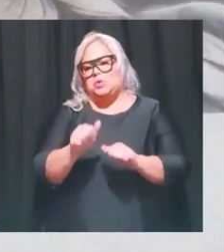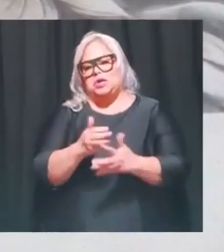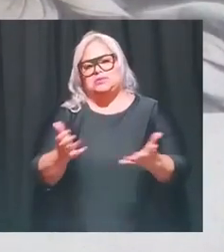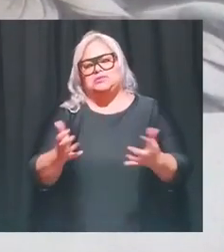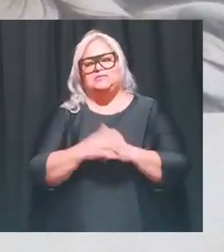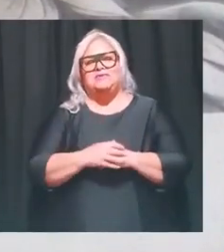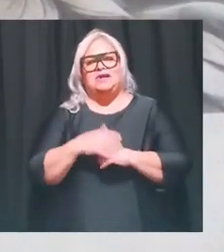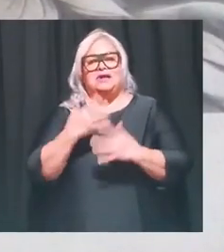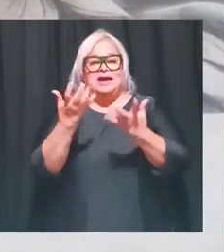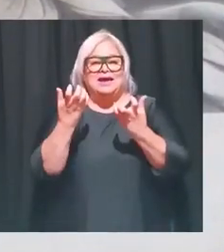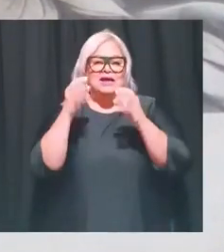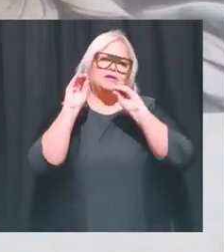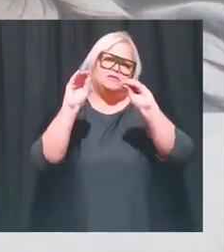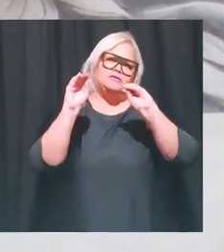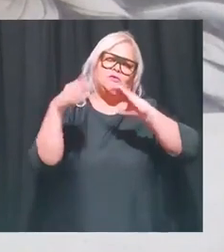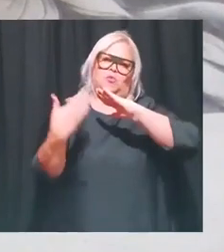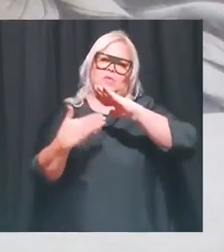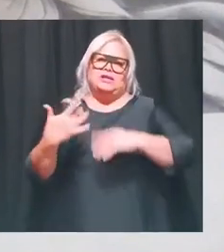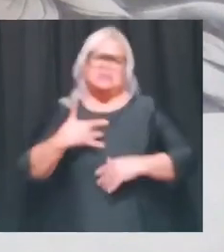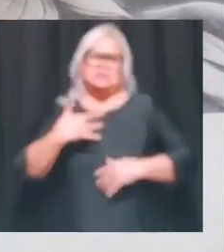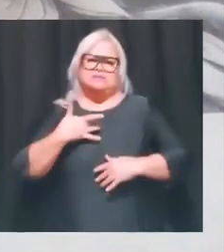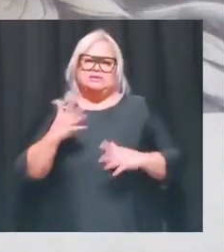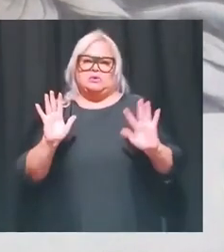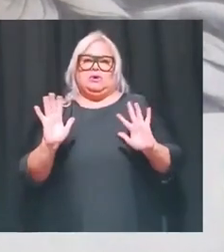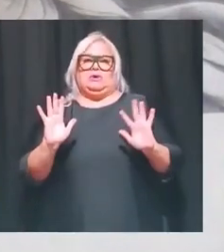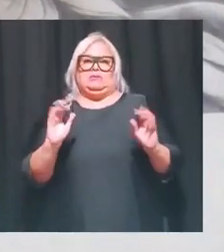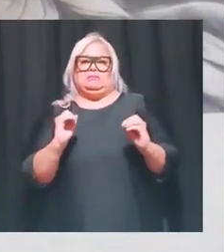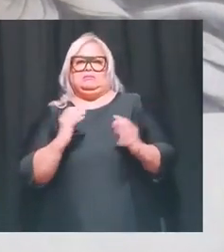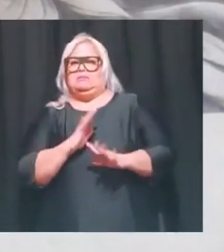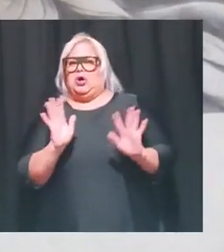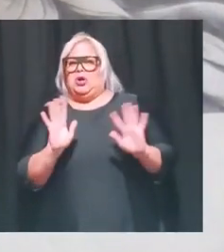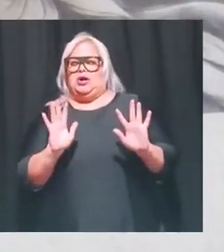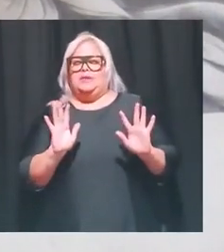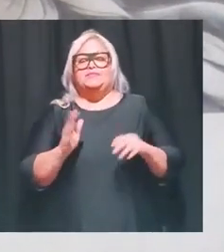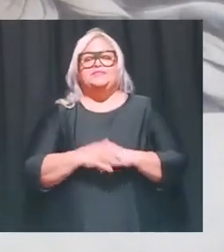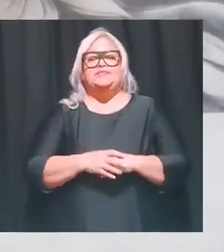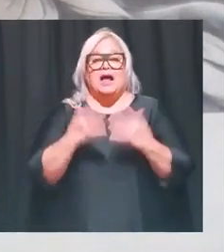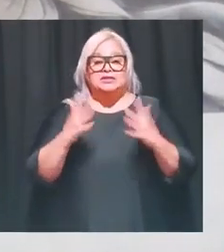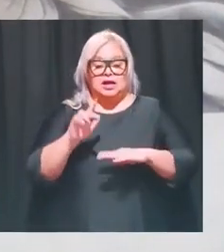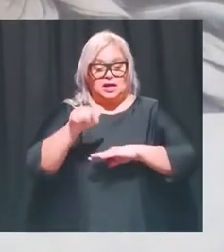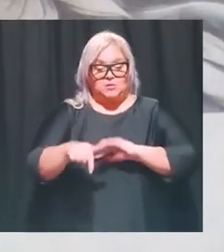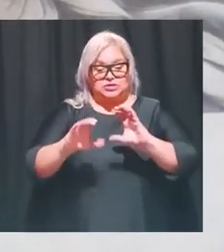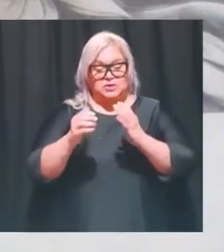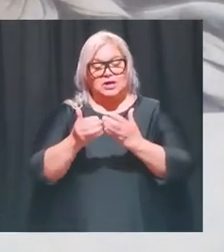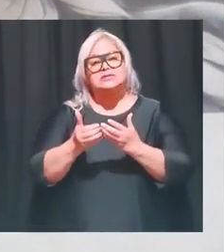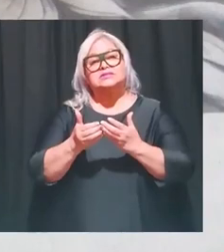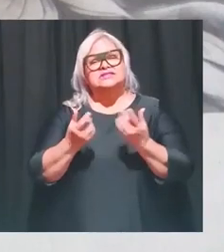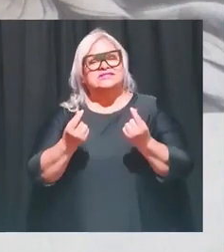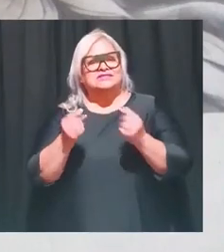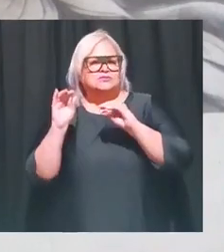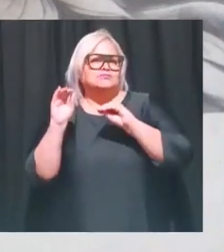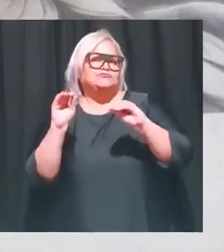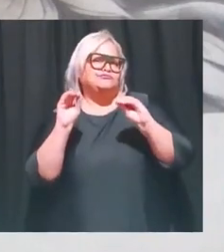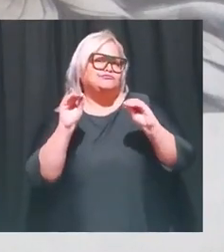un poquito una base y que no se sientan tan intimidados y ya después las próximas clases en la próxima clase les voy a empezar